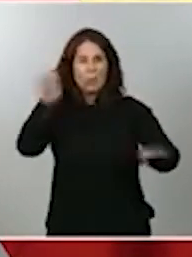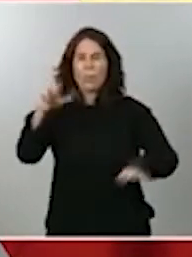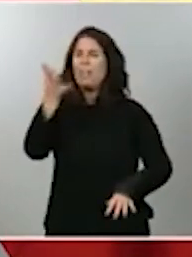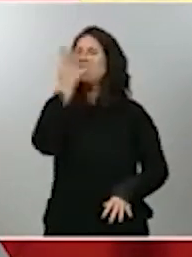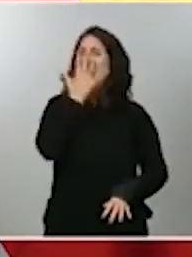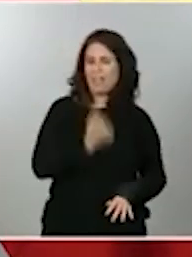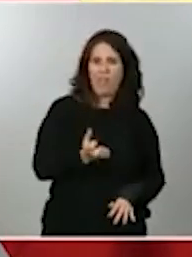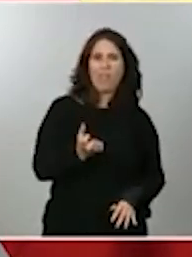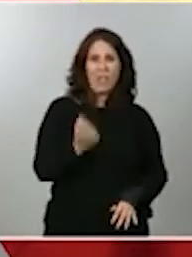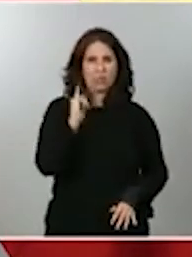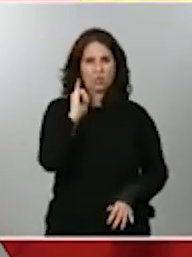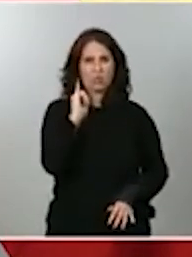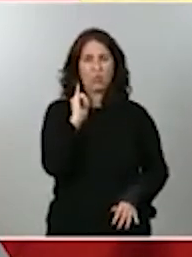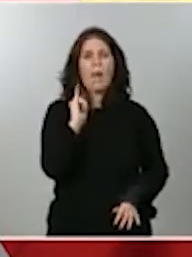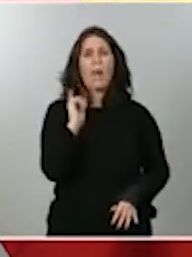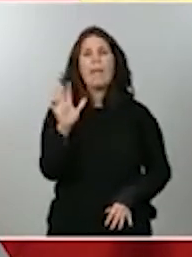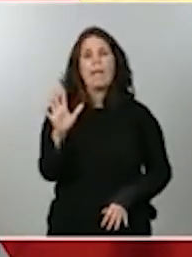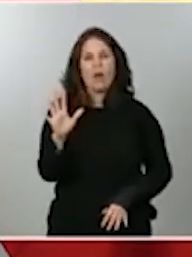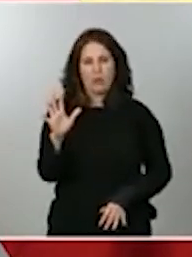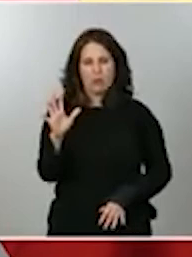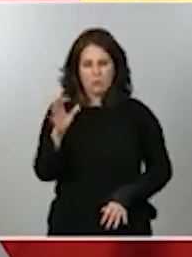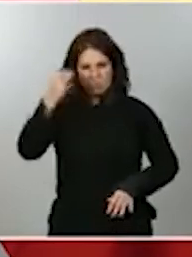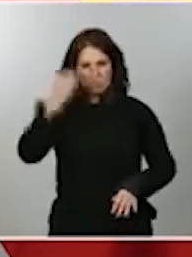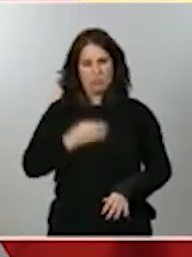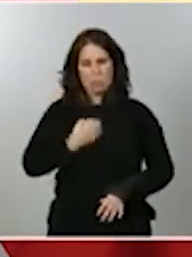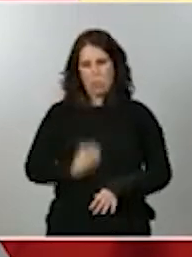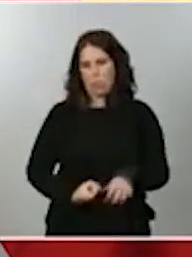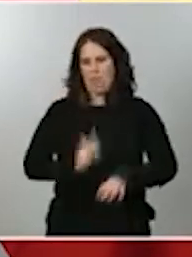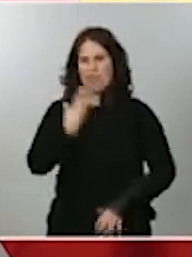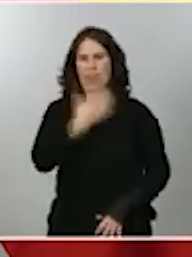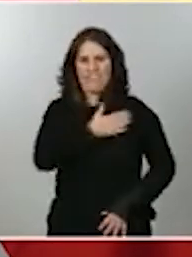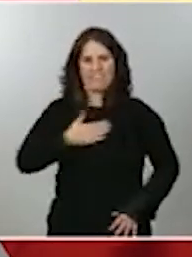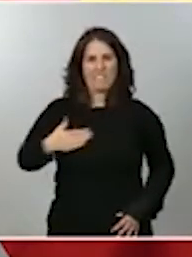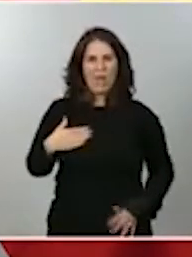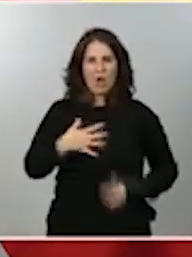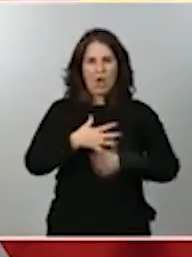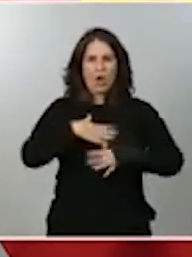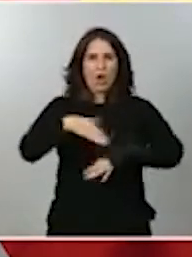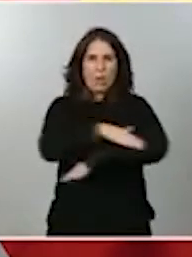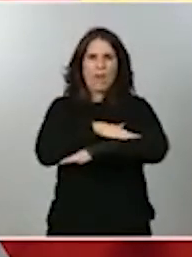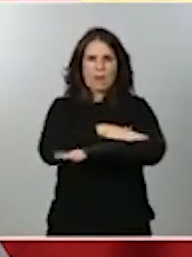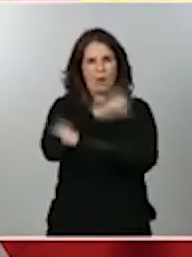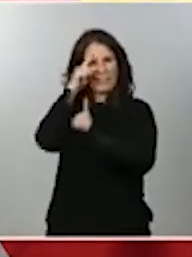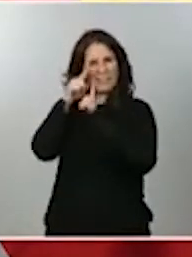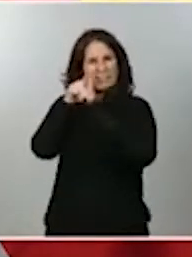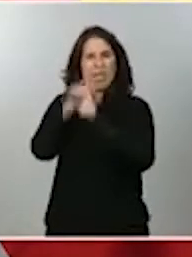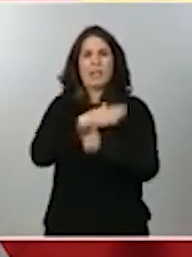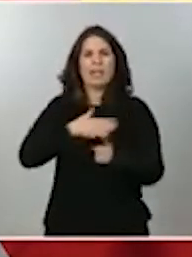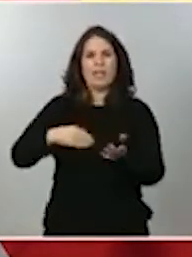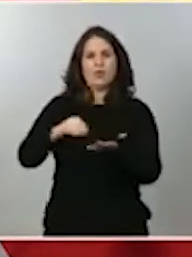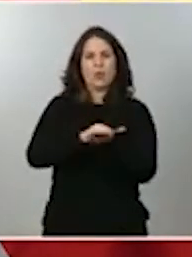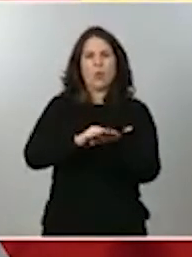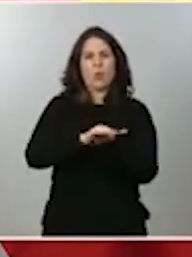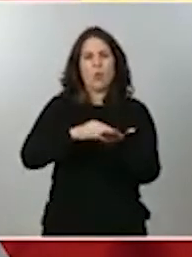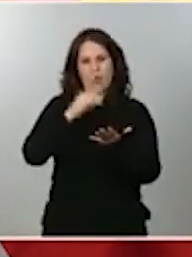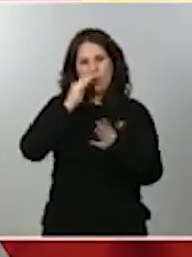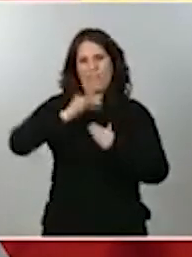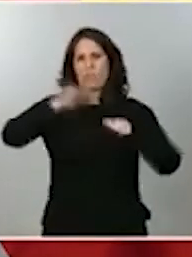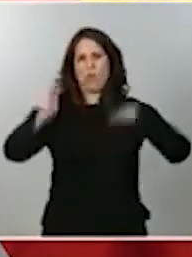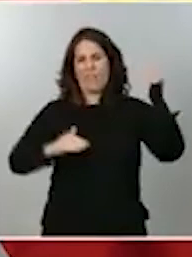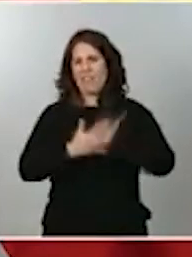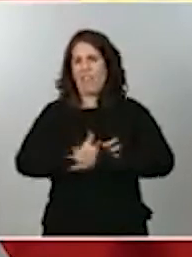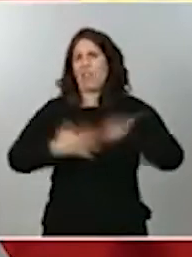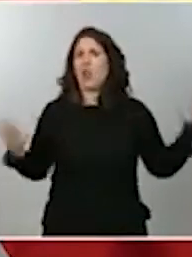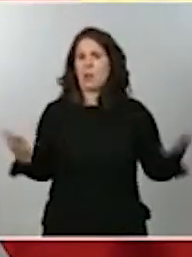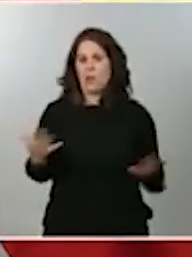dudas, la vocación del Gobierno es unívoca para reparar una enorme desigualdad. Y la enorme desigualdad es que,